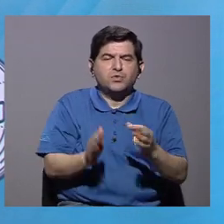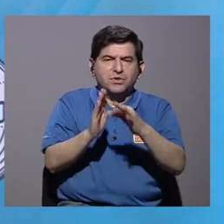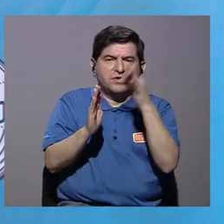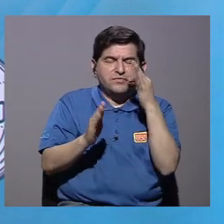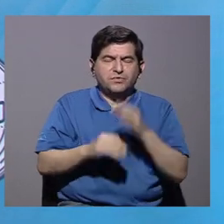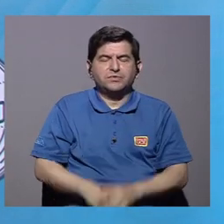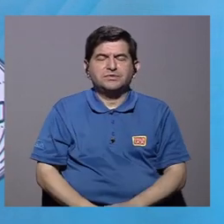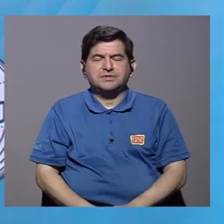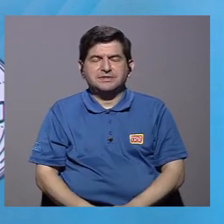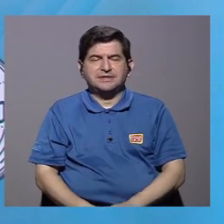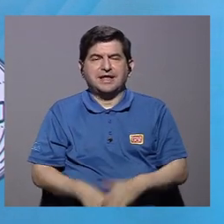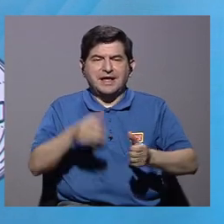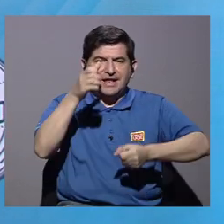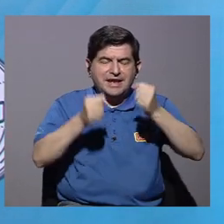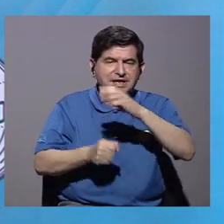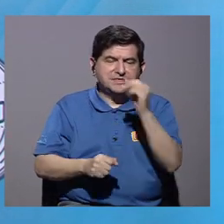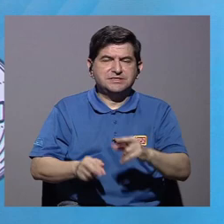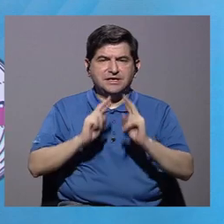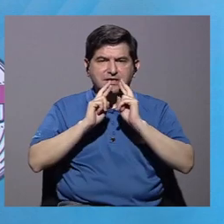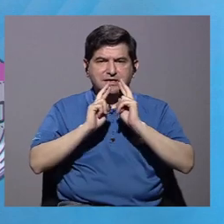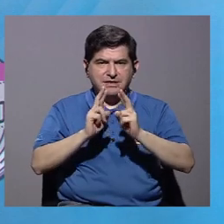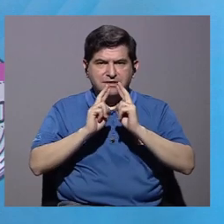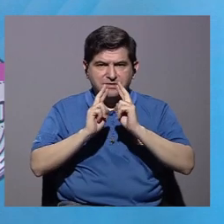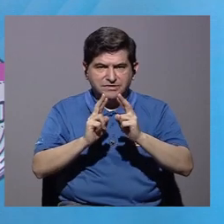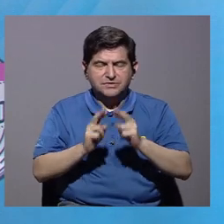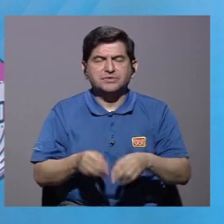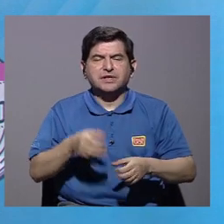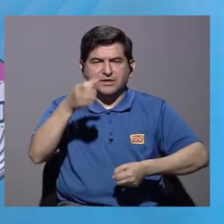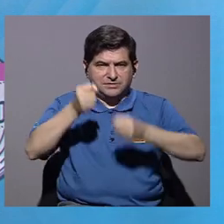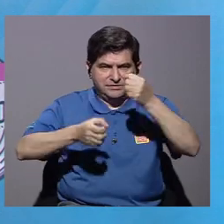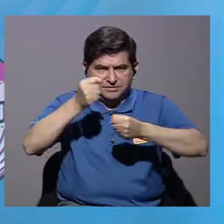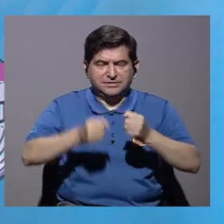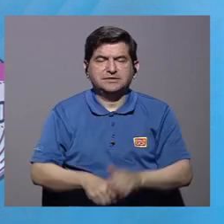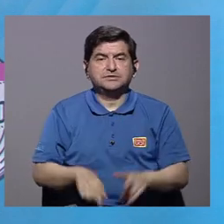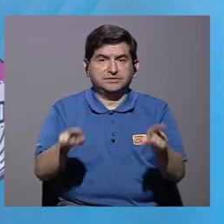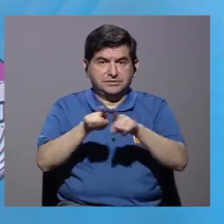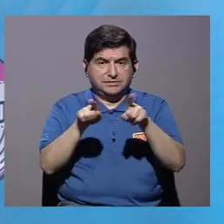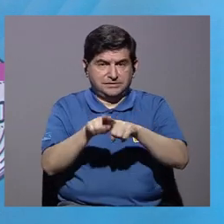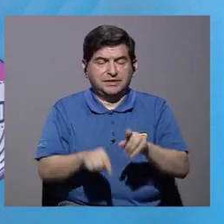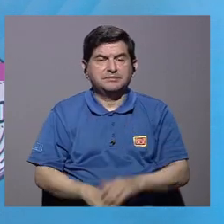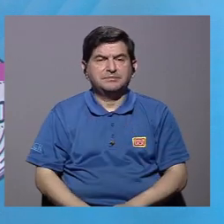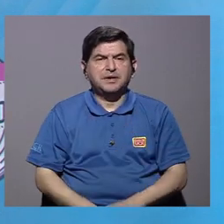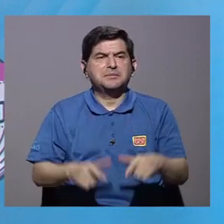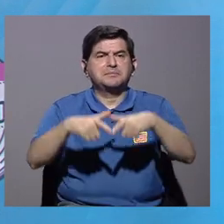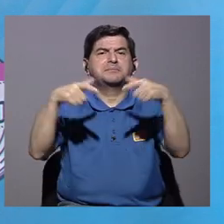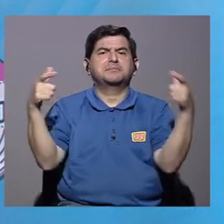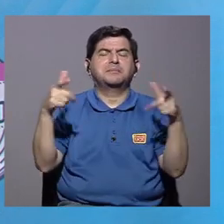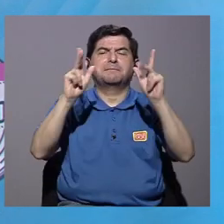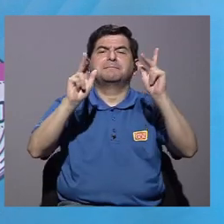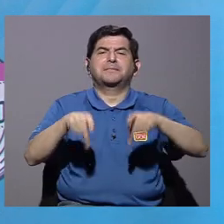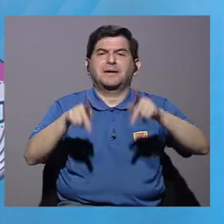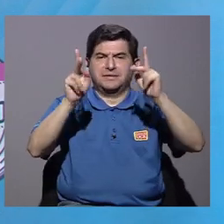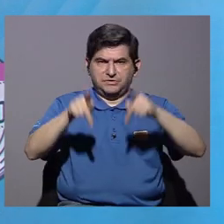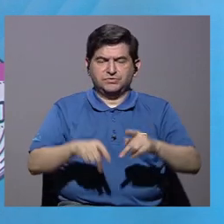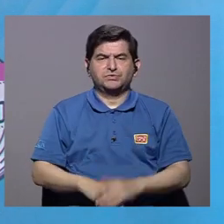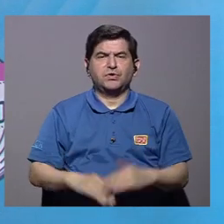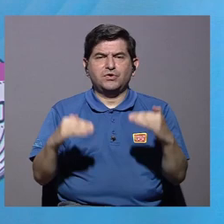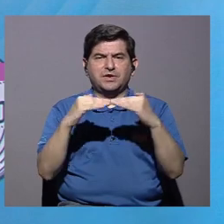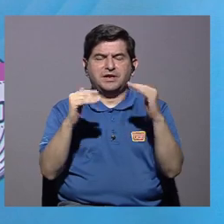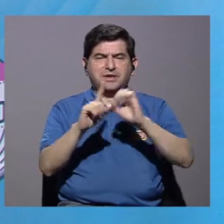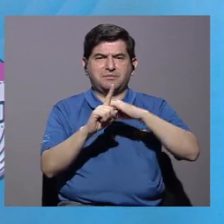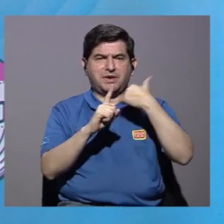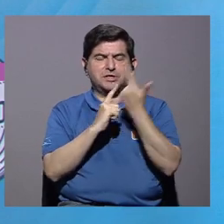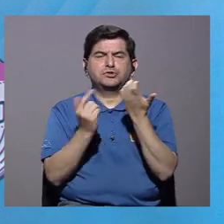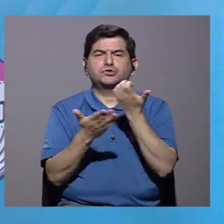consumo en verduras, frutas, leches y derivados de leche. Además, también hay, en su mayoría,